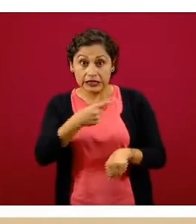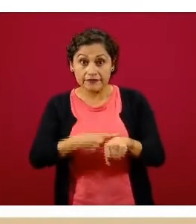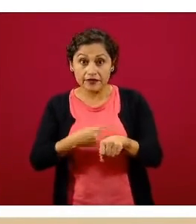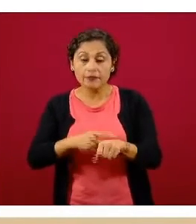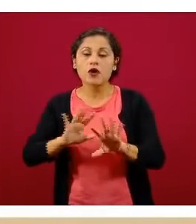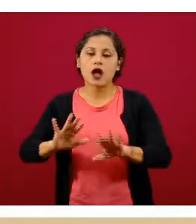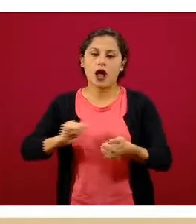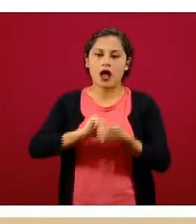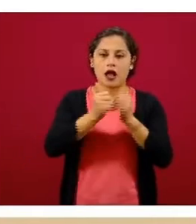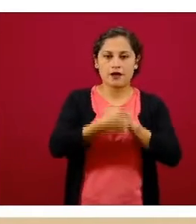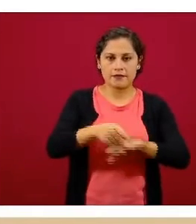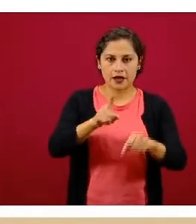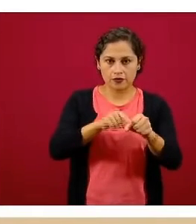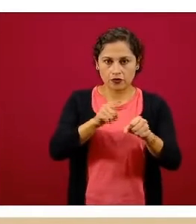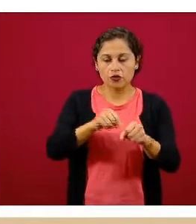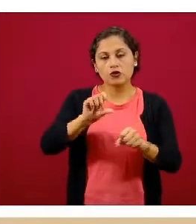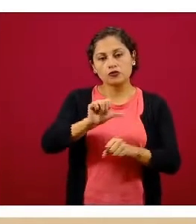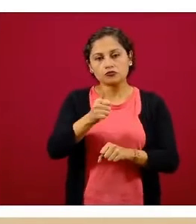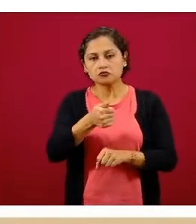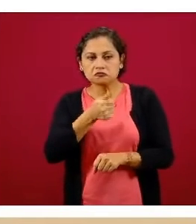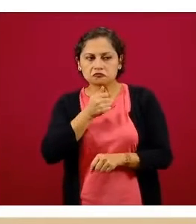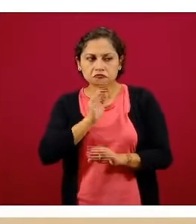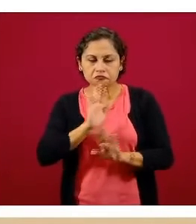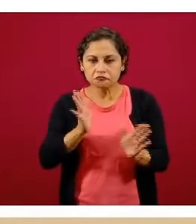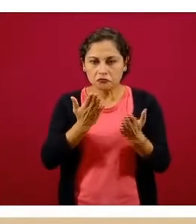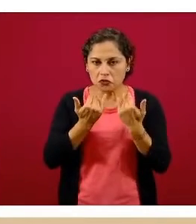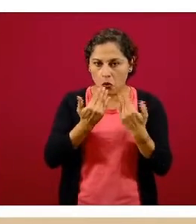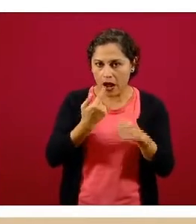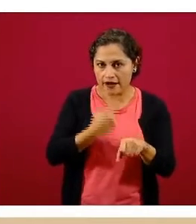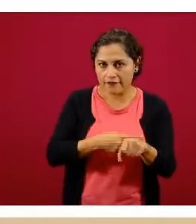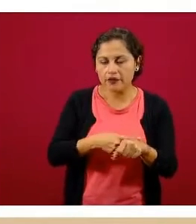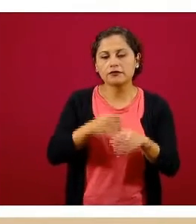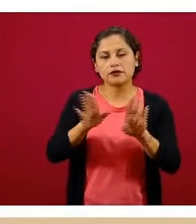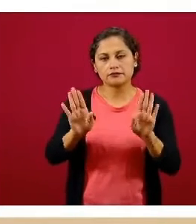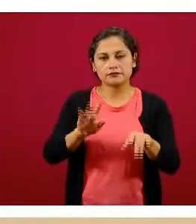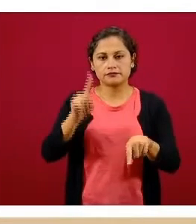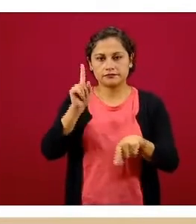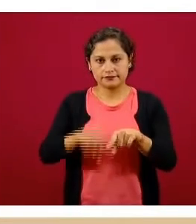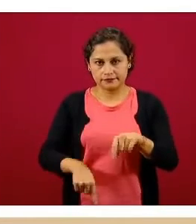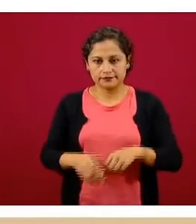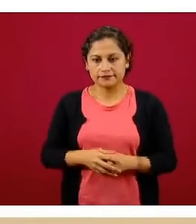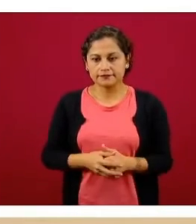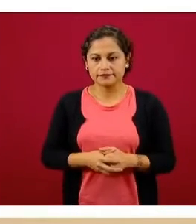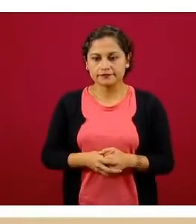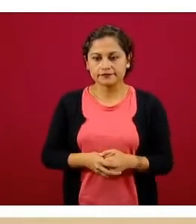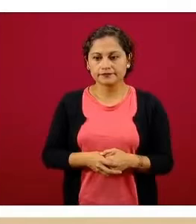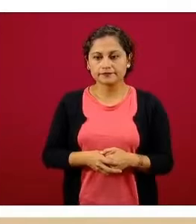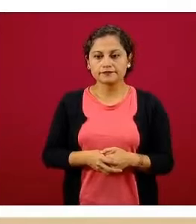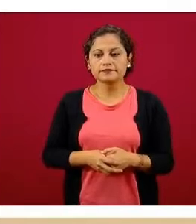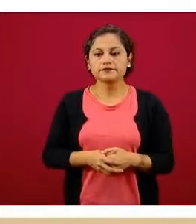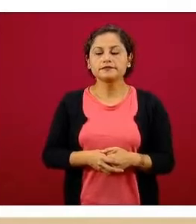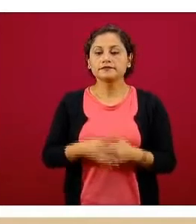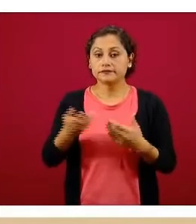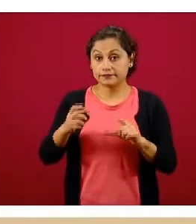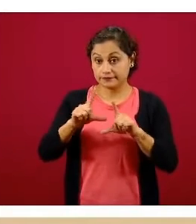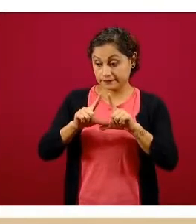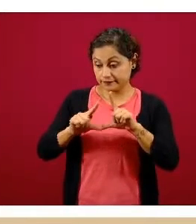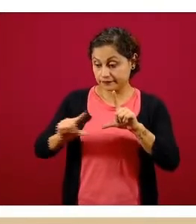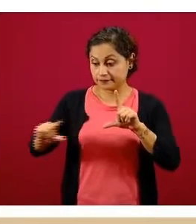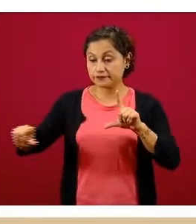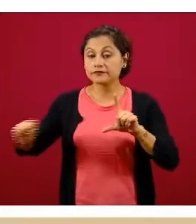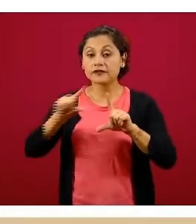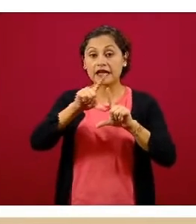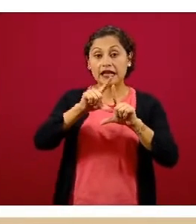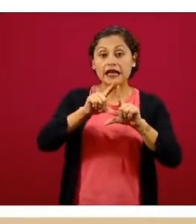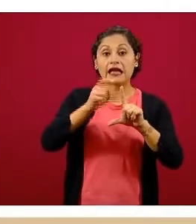Y aquí también podemos identificar en un momento determinado cuáles son las entidades federativas que están en este momento registrando la mayor